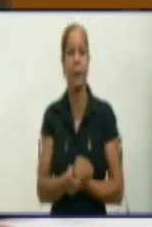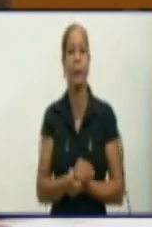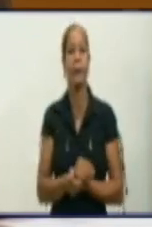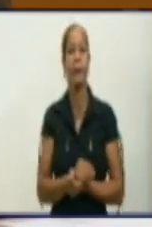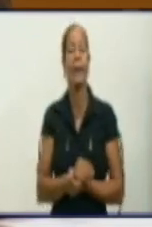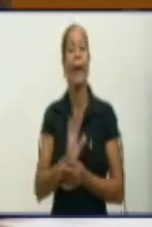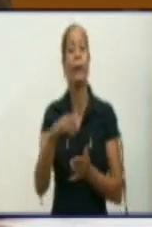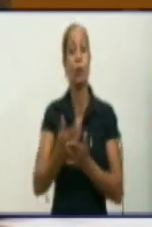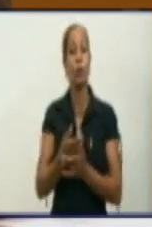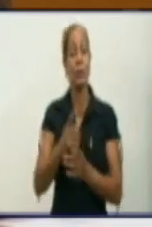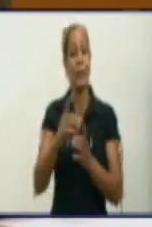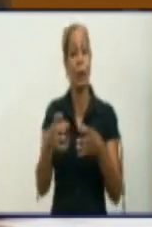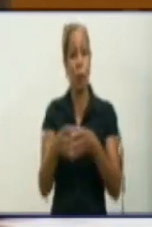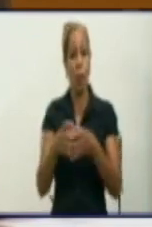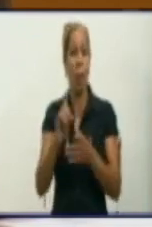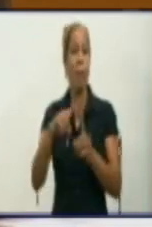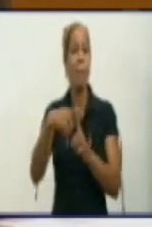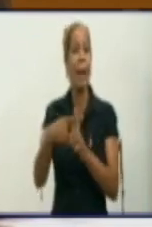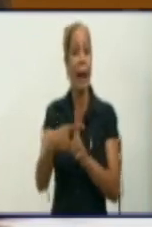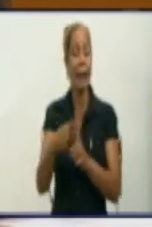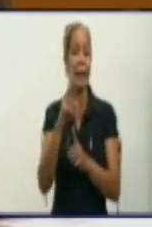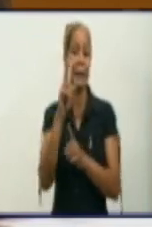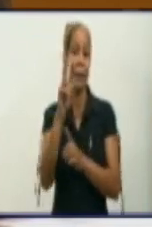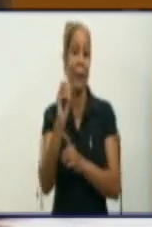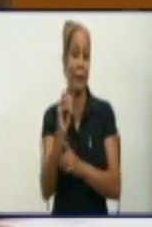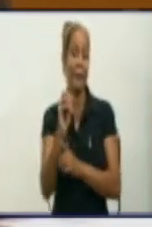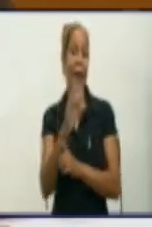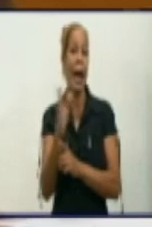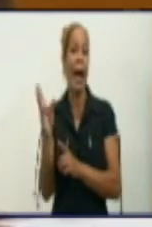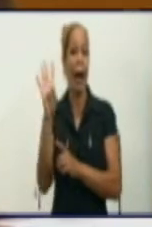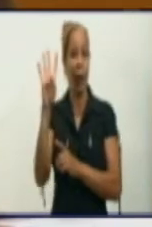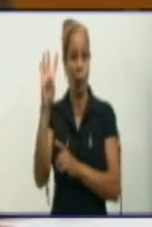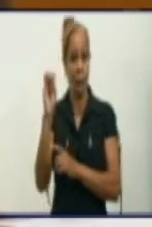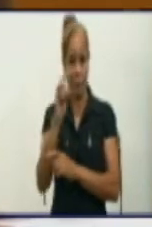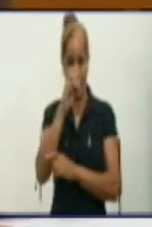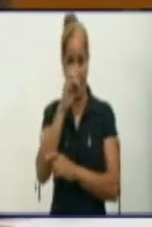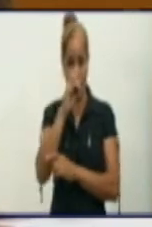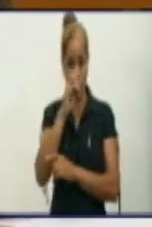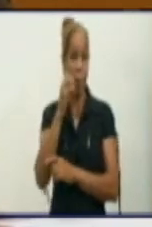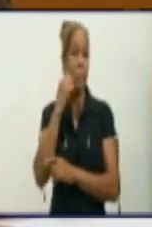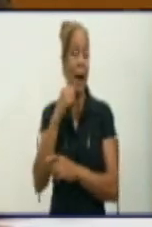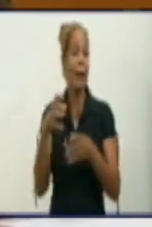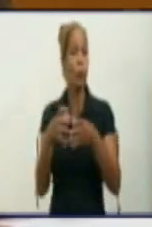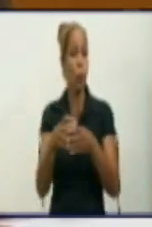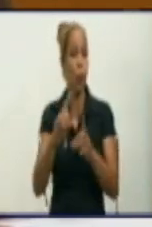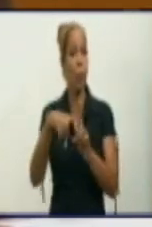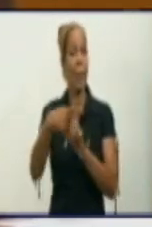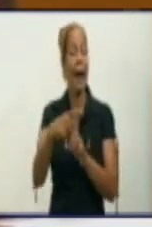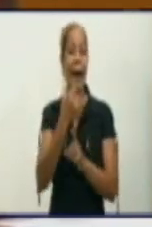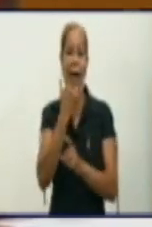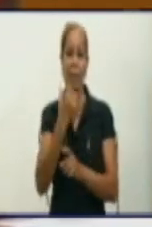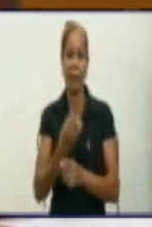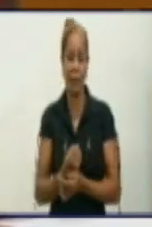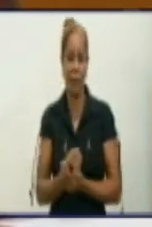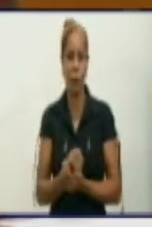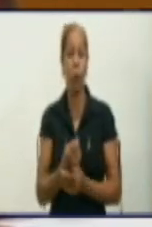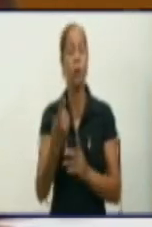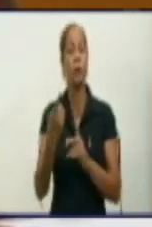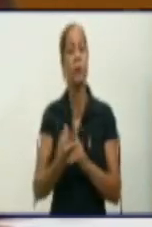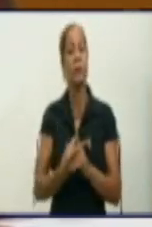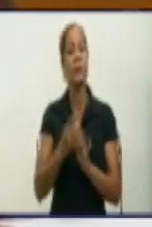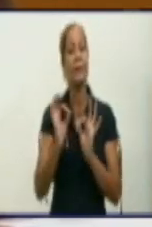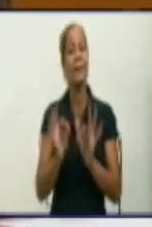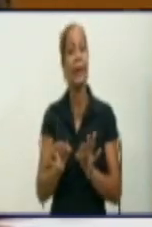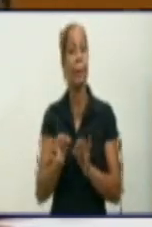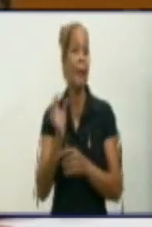grupo de 20 a 39, seguido del de 40 a 59 y 18 casos que hay en el grupo de 60 y más. Y predominó el